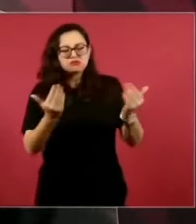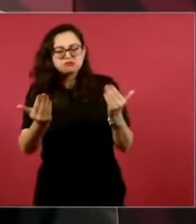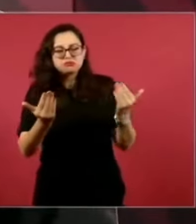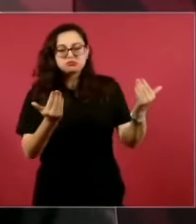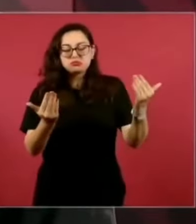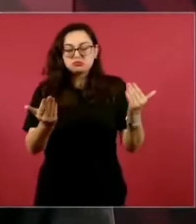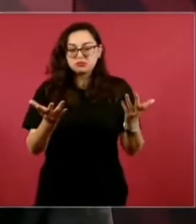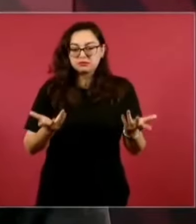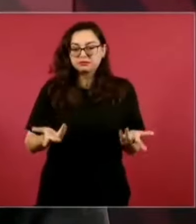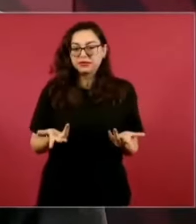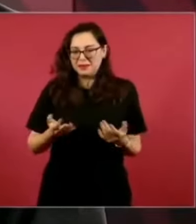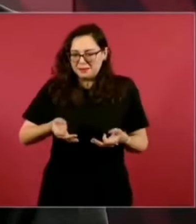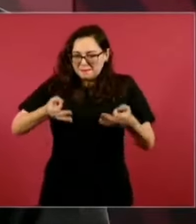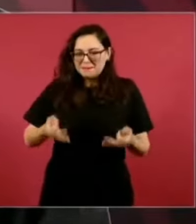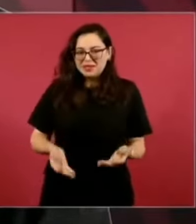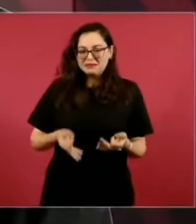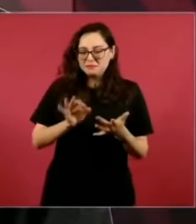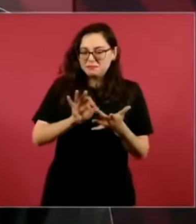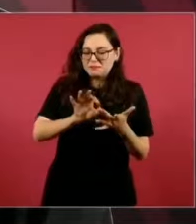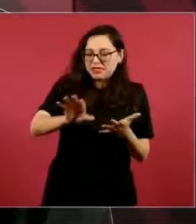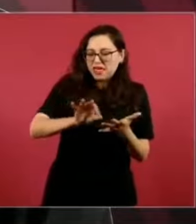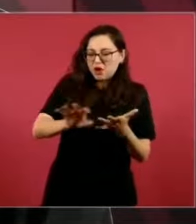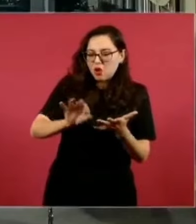expertos,